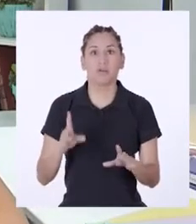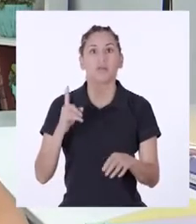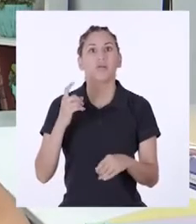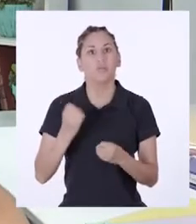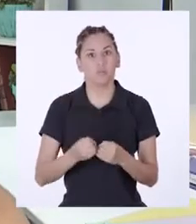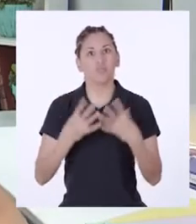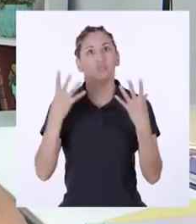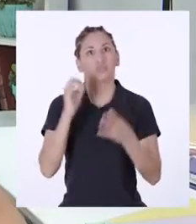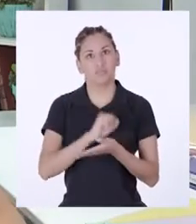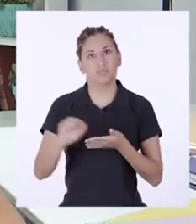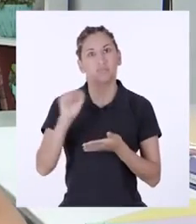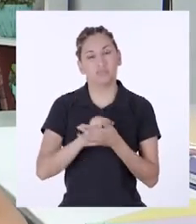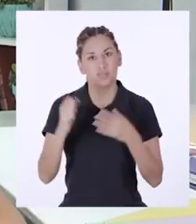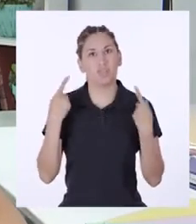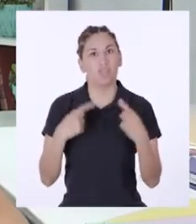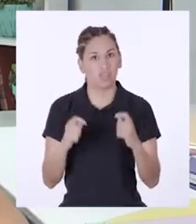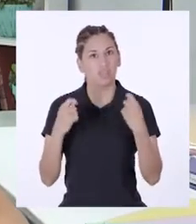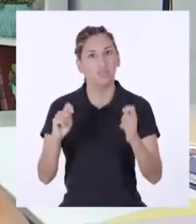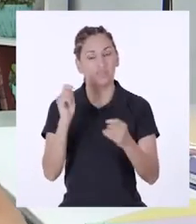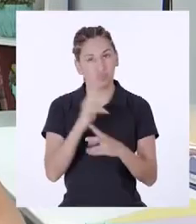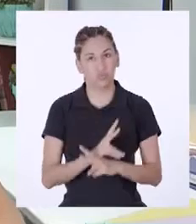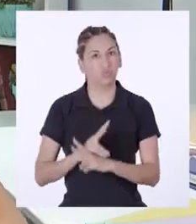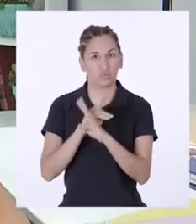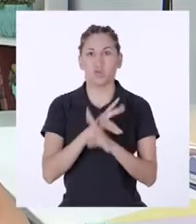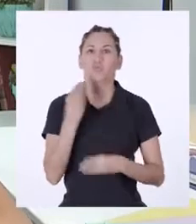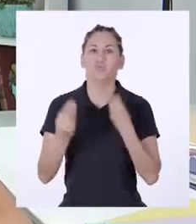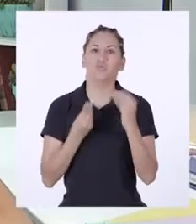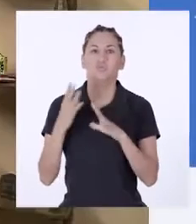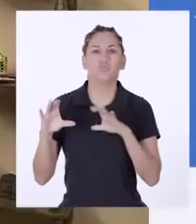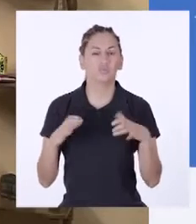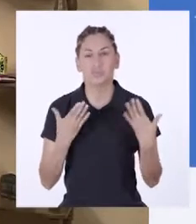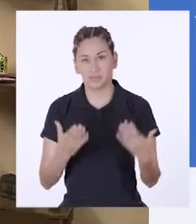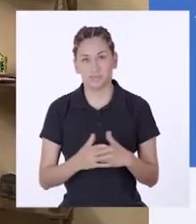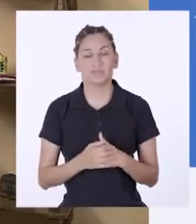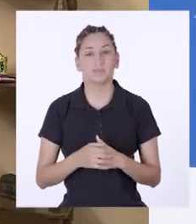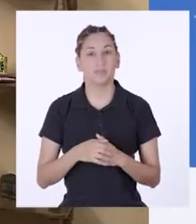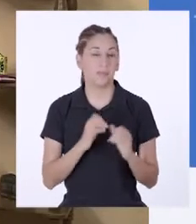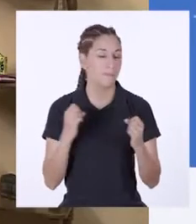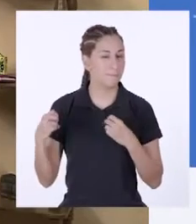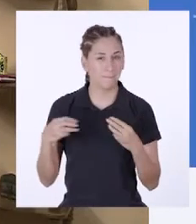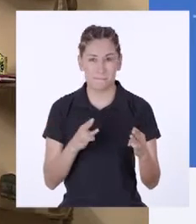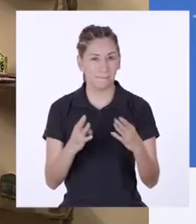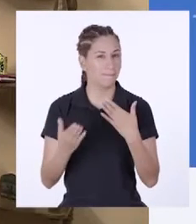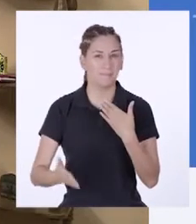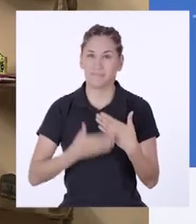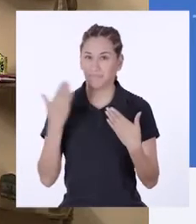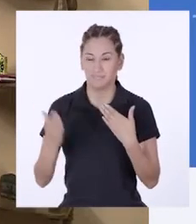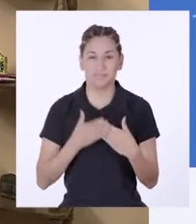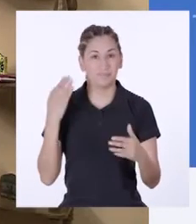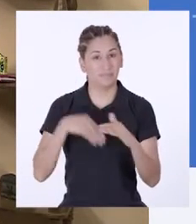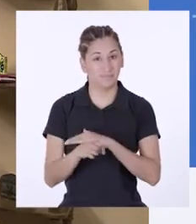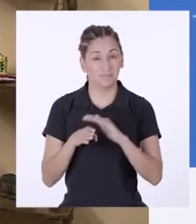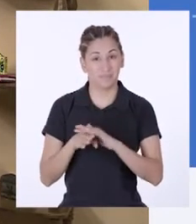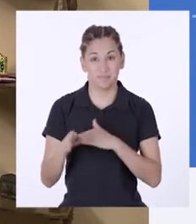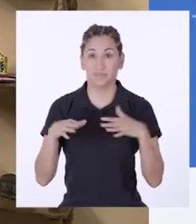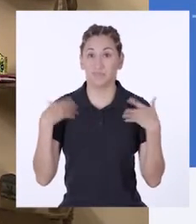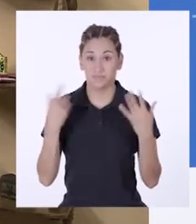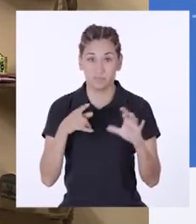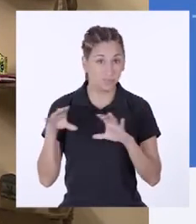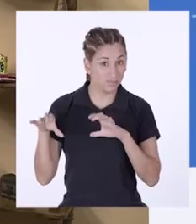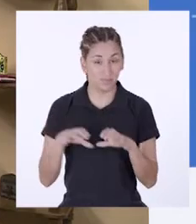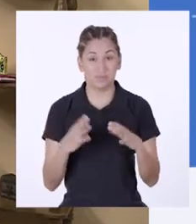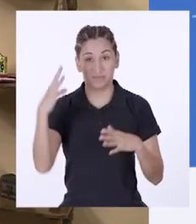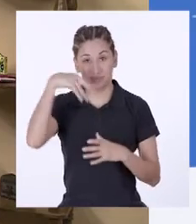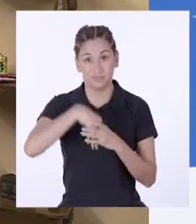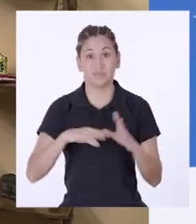que nos ha costado meses de esfuerzo y cuidado. ¿Cómo hacemos? La manera más simple y accesible que podemos